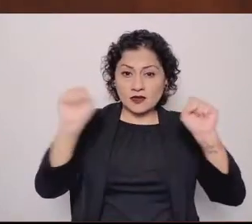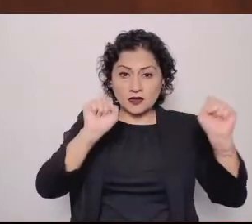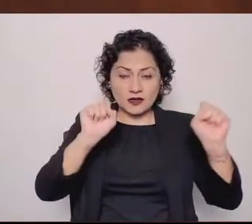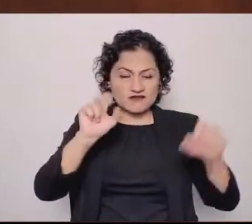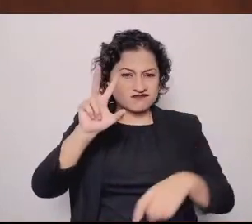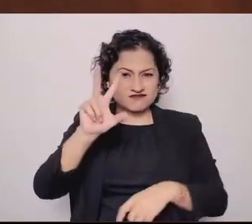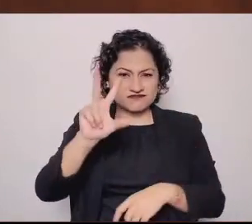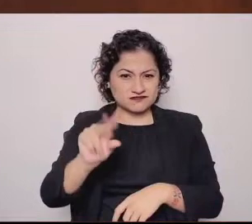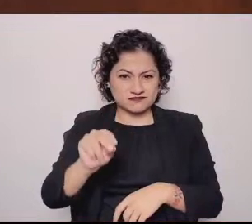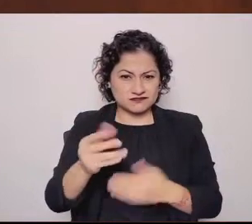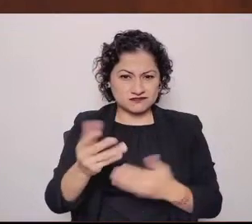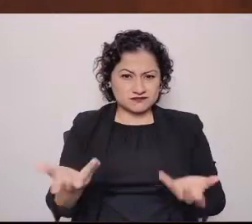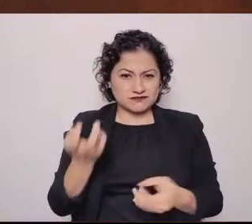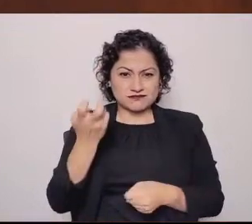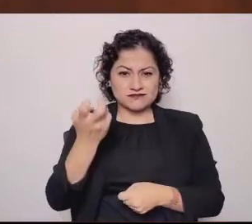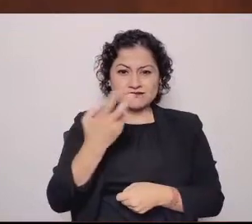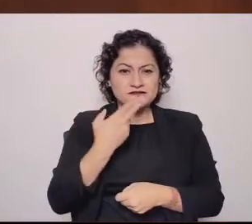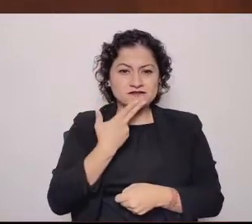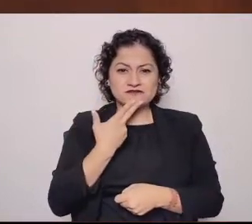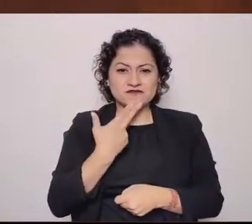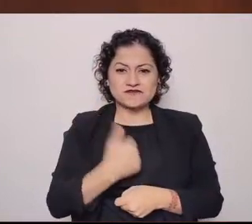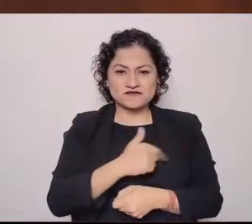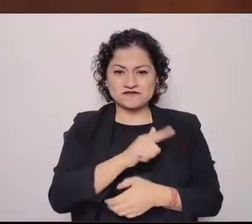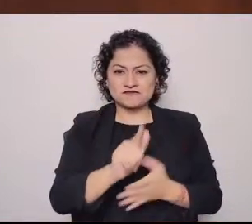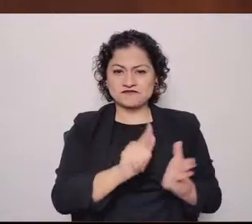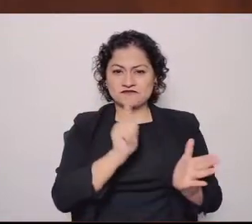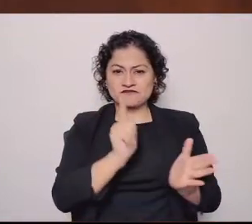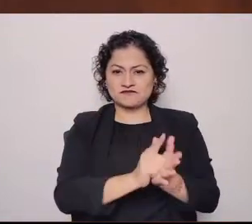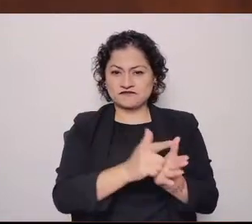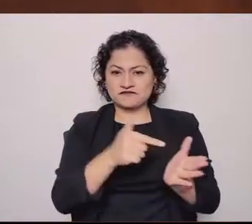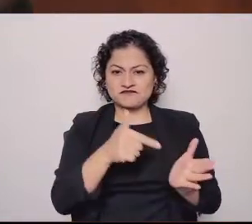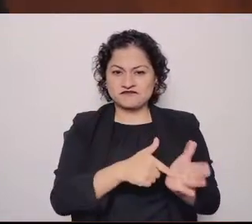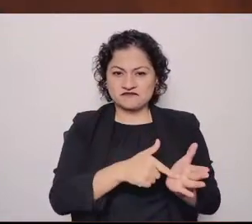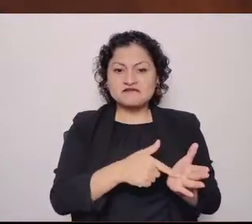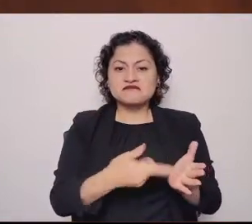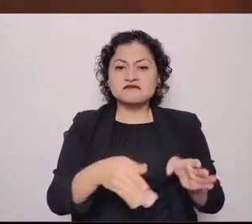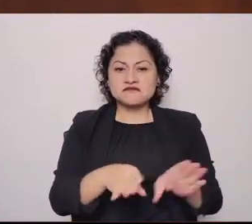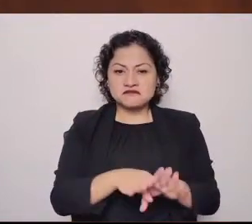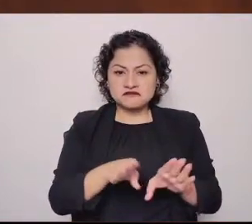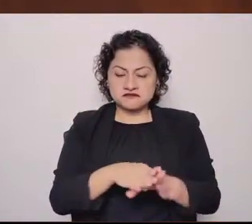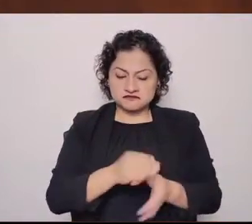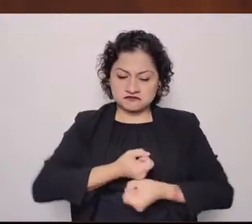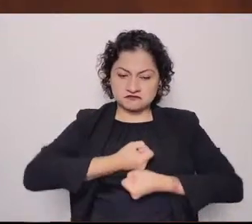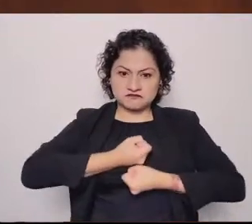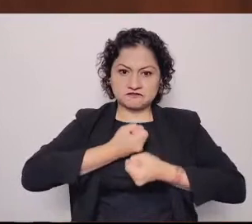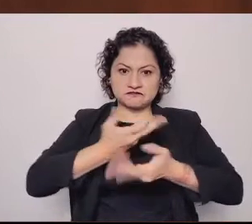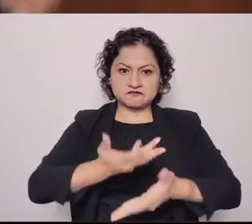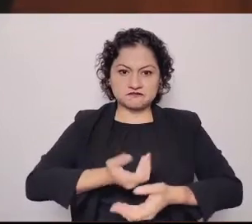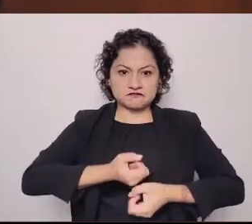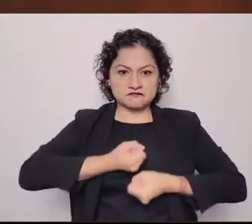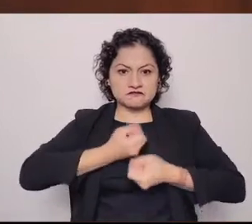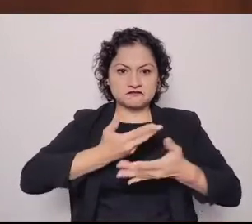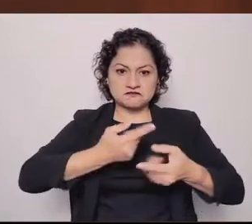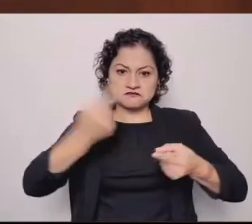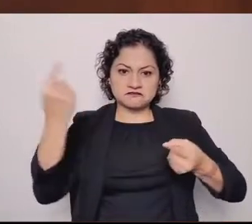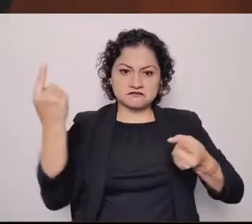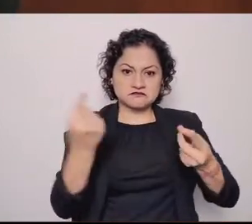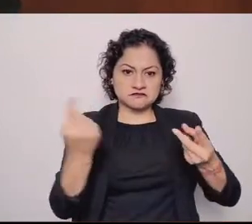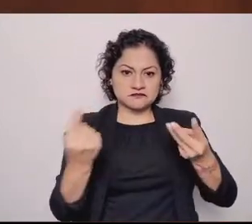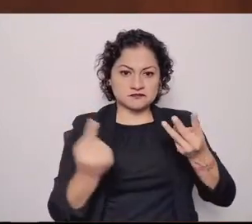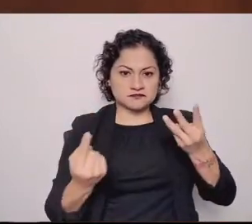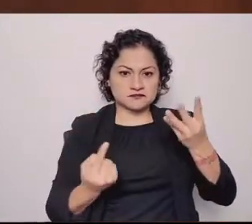no se legisla, se legisla con argumentos, se legisla con civilidad